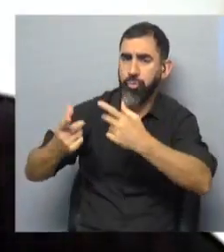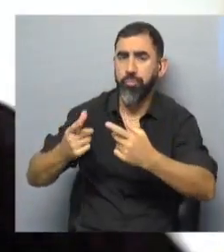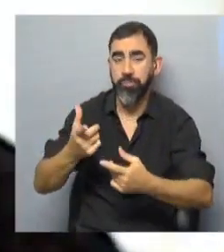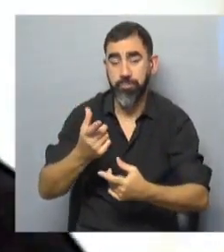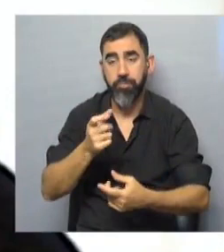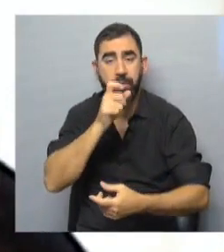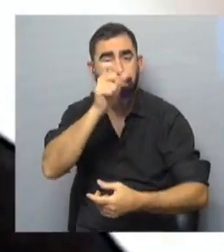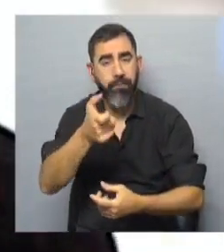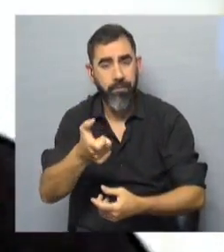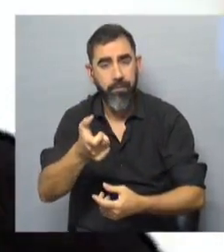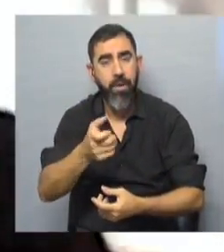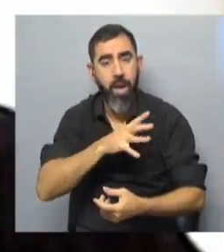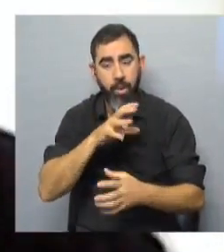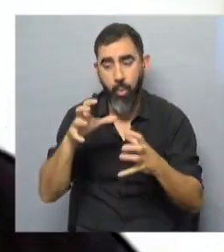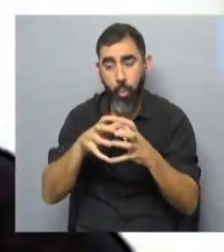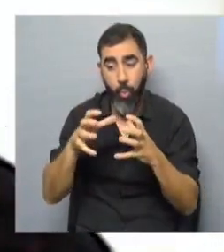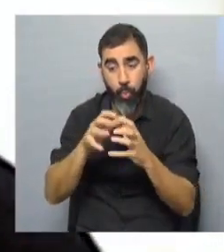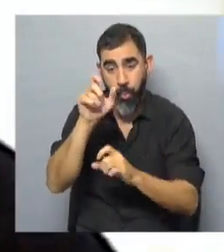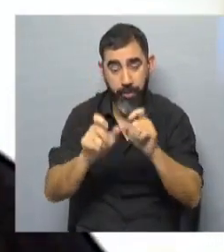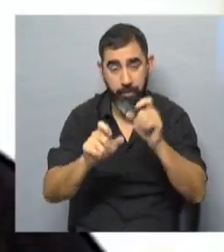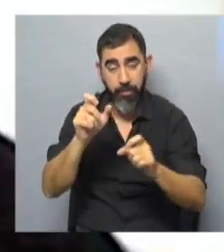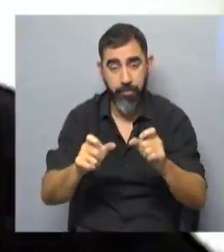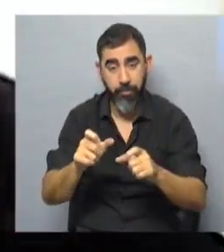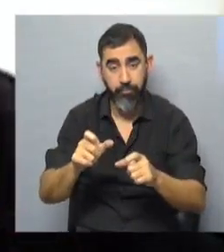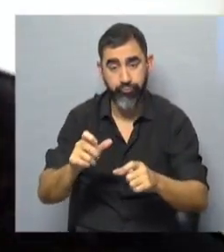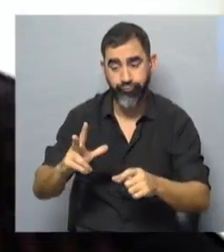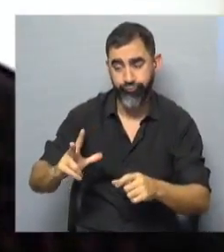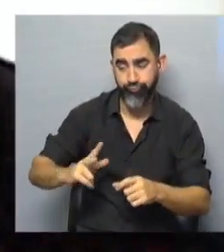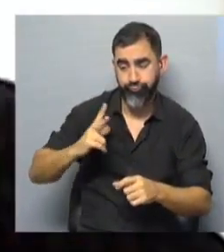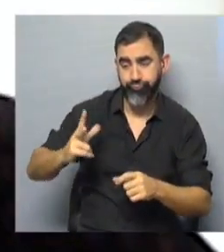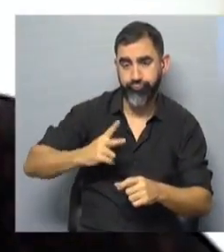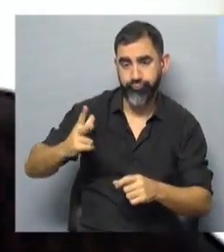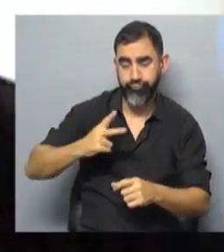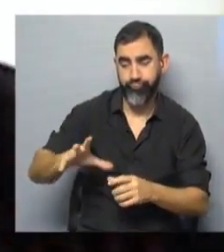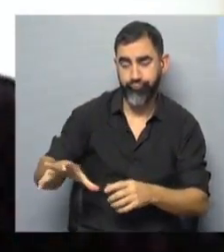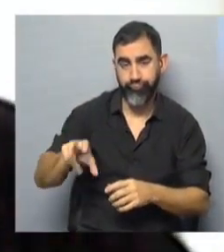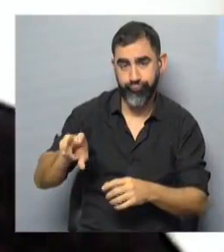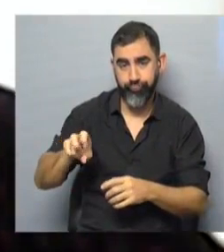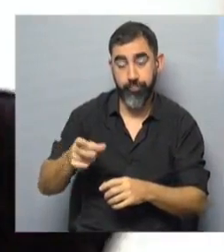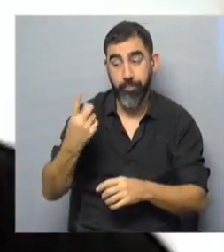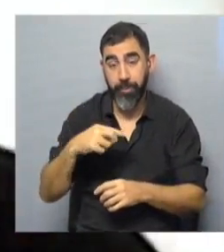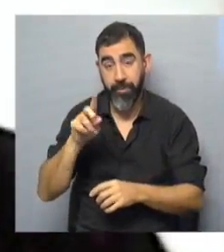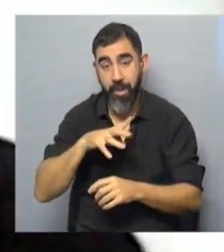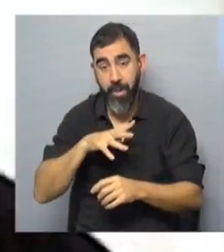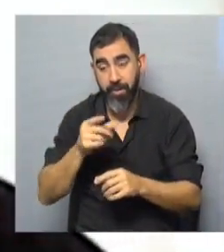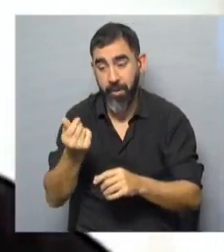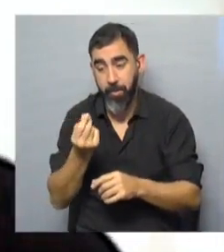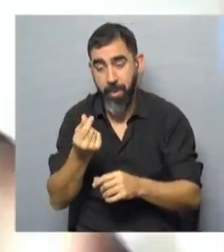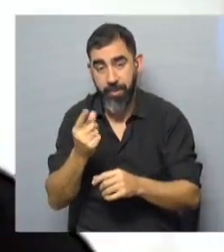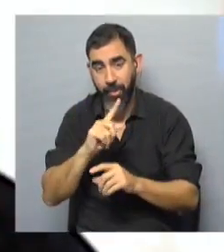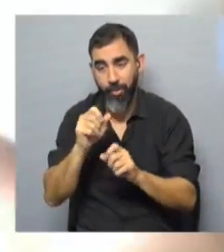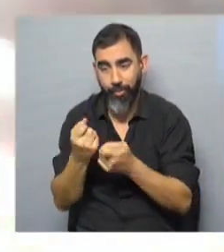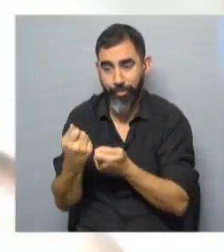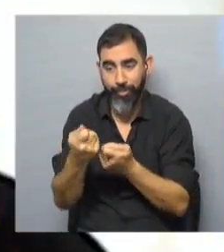significa que hay un sector de la población que ha generado mucha riqueza, pero la apropiación de esa riqueza